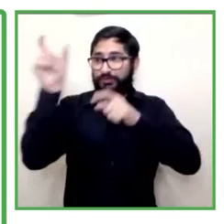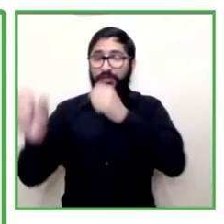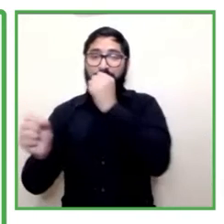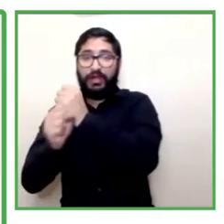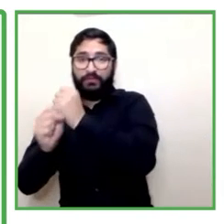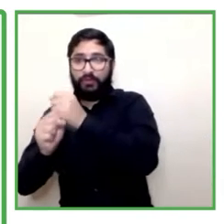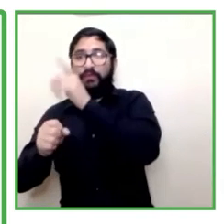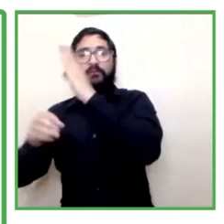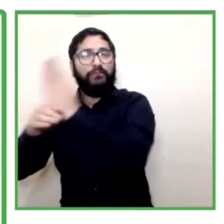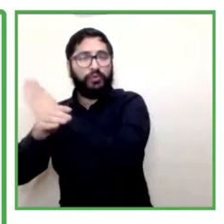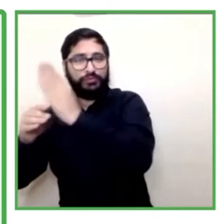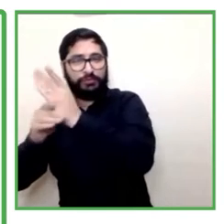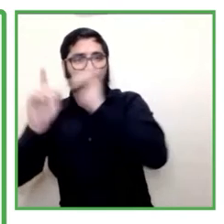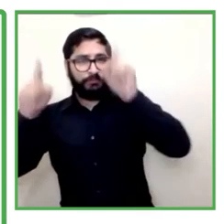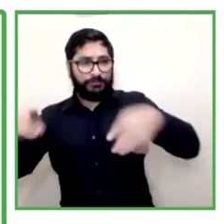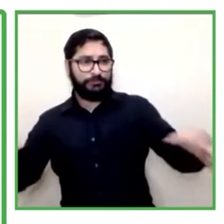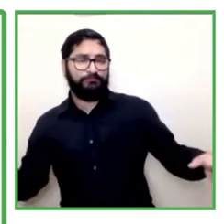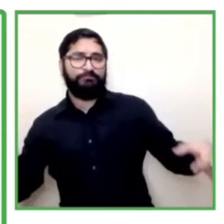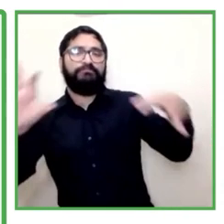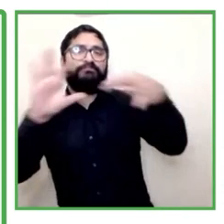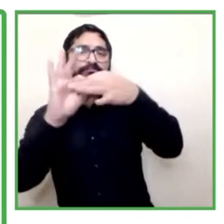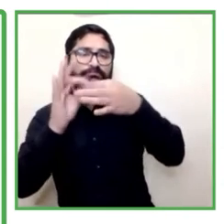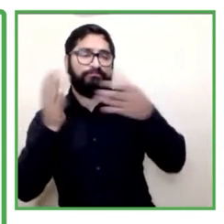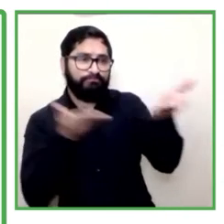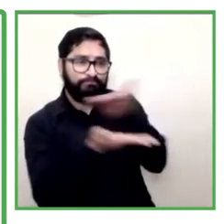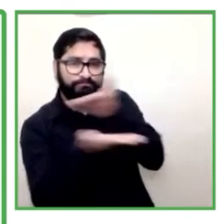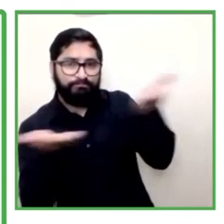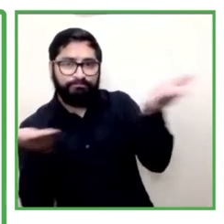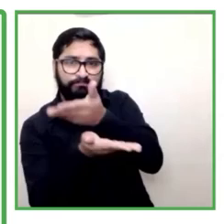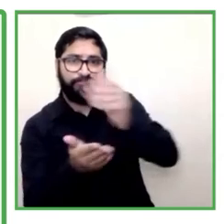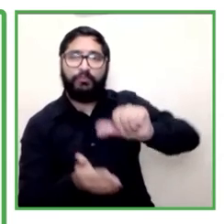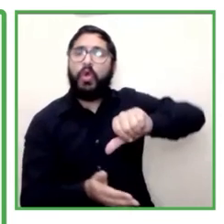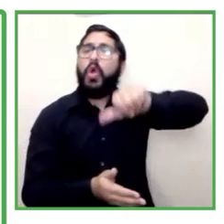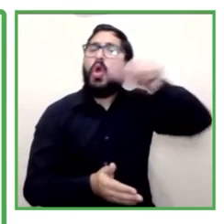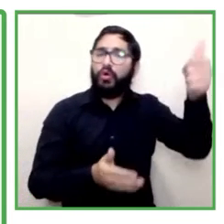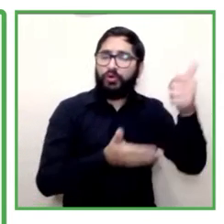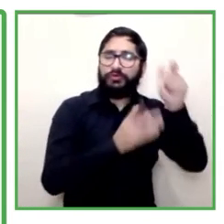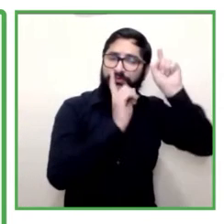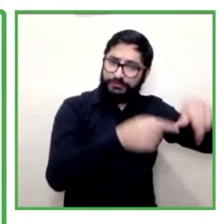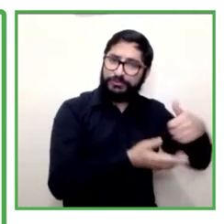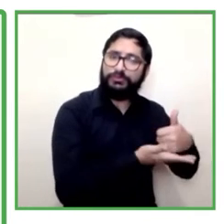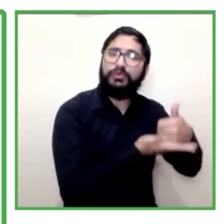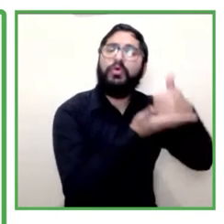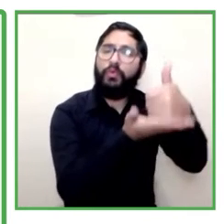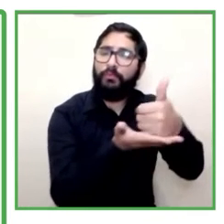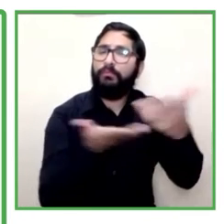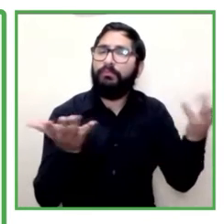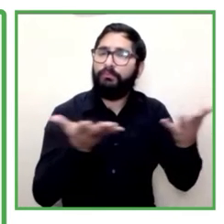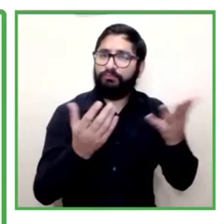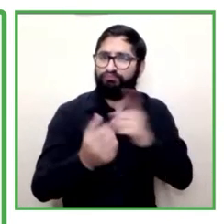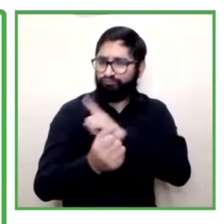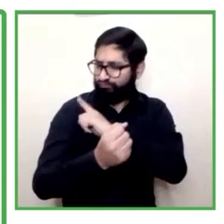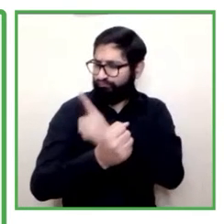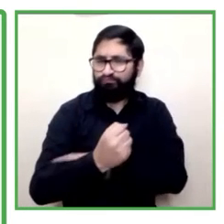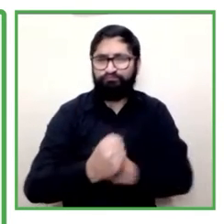relacionados con el fortalecimiento de habilidades blandas, habilidades tecnológicas,